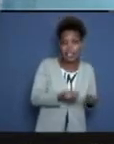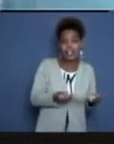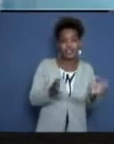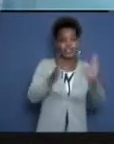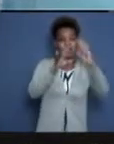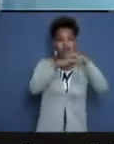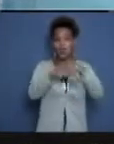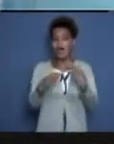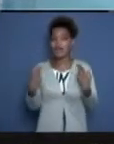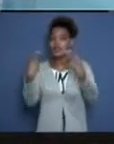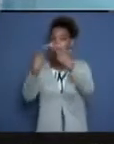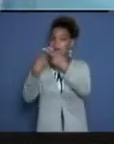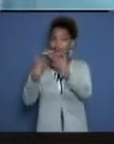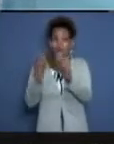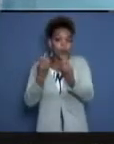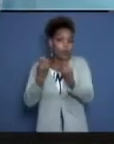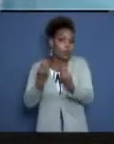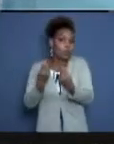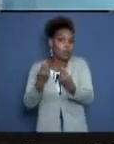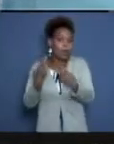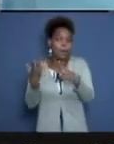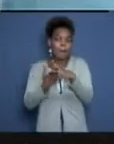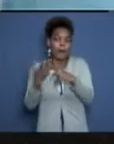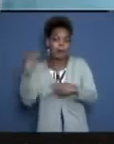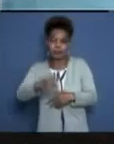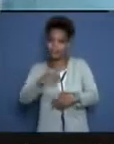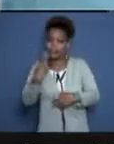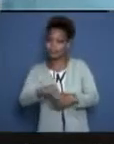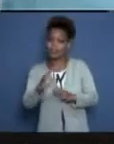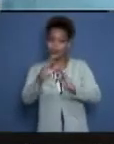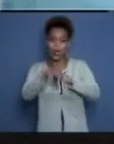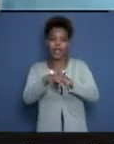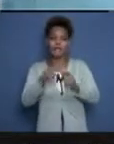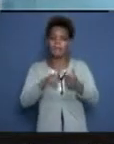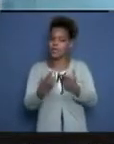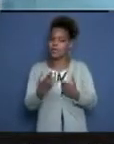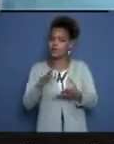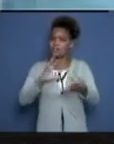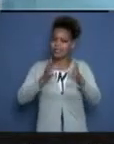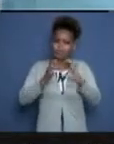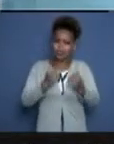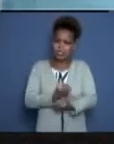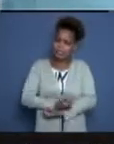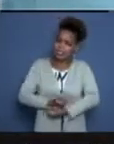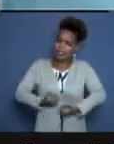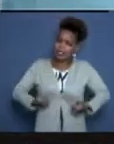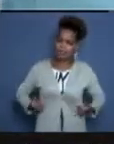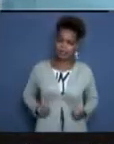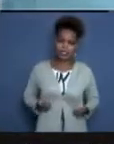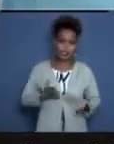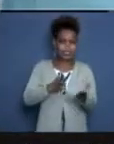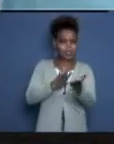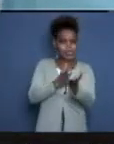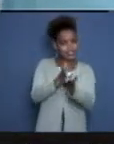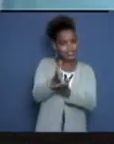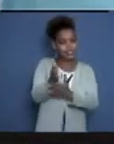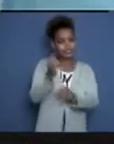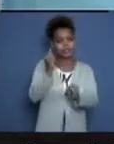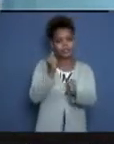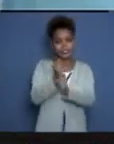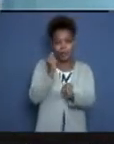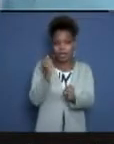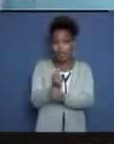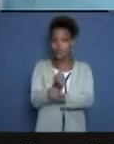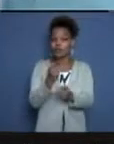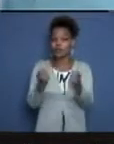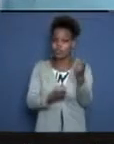realizar toda su preparación en medio de la pandemia del nuevo coronavirus que provoca la COVID-19. Resaltó medallas